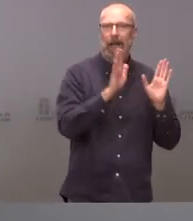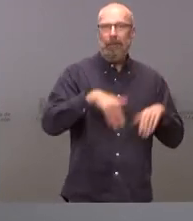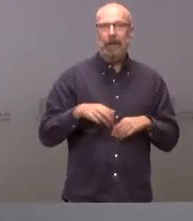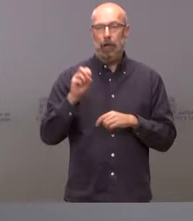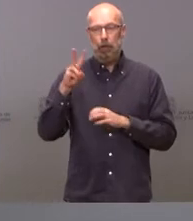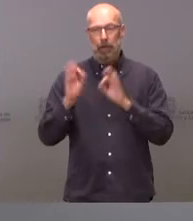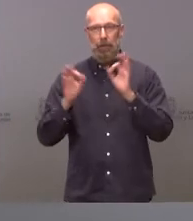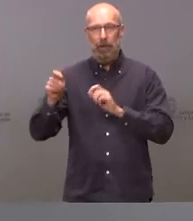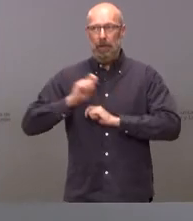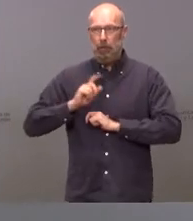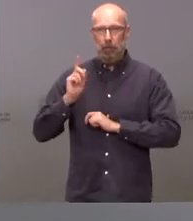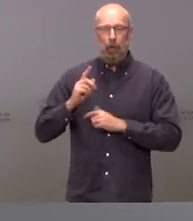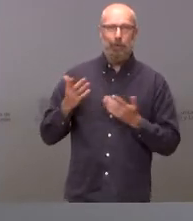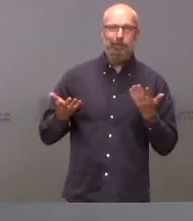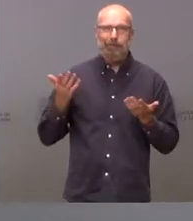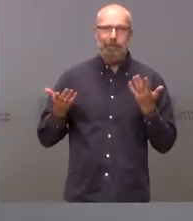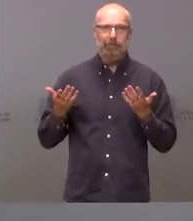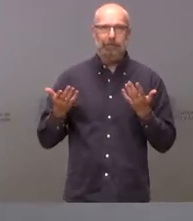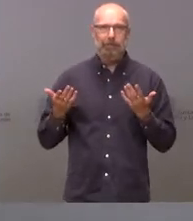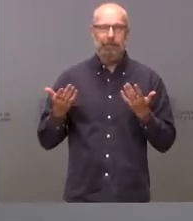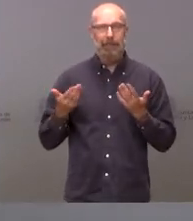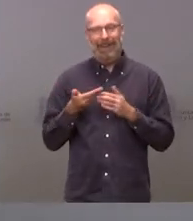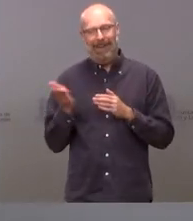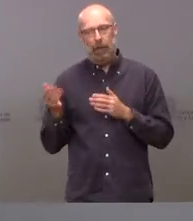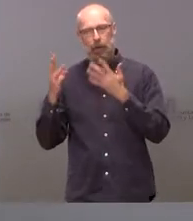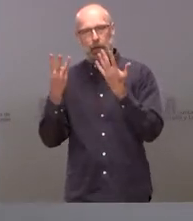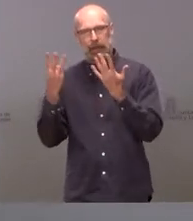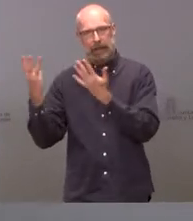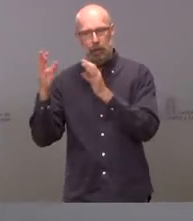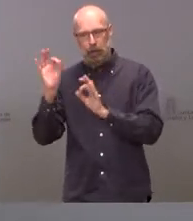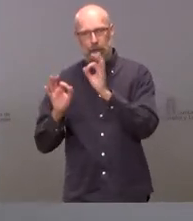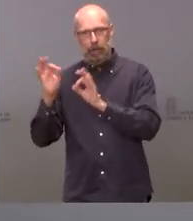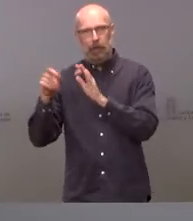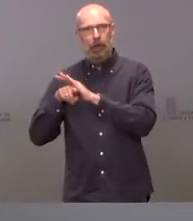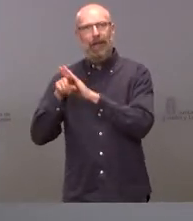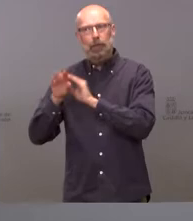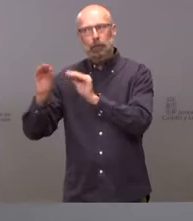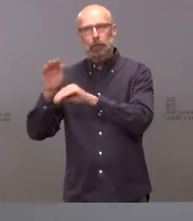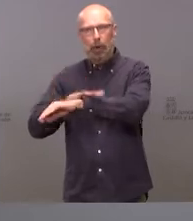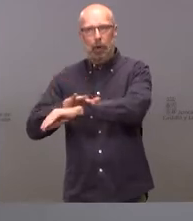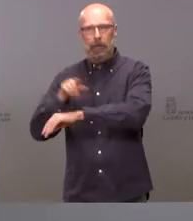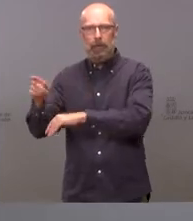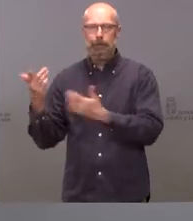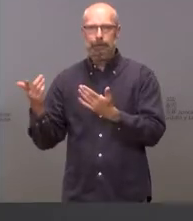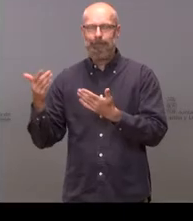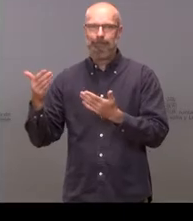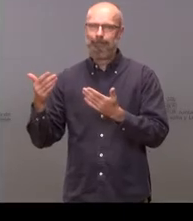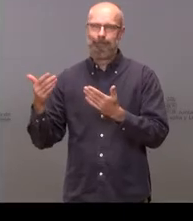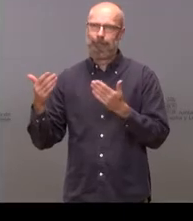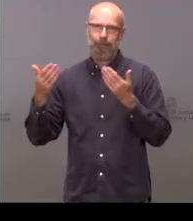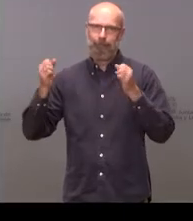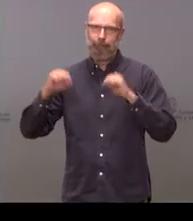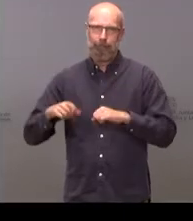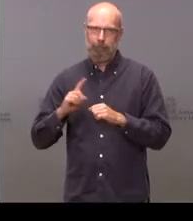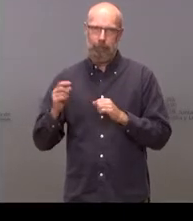conjunto de España, siendo el 88% restante gestionado por la Administración del Estado. Y ya yendo hacia